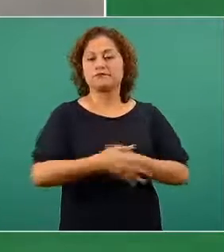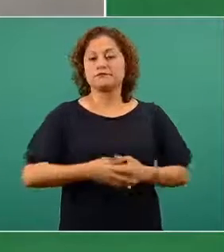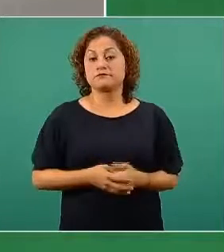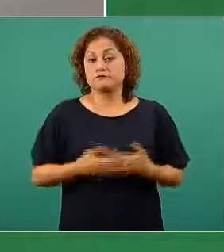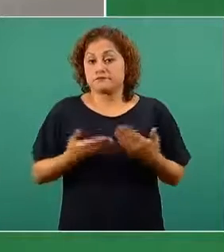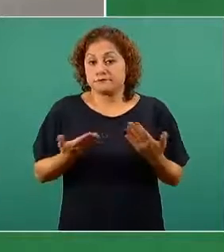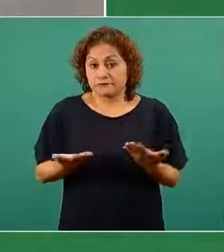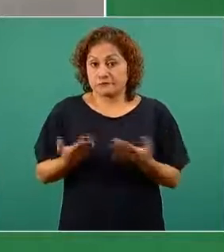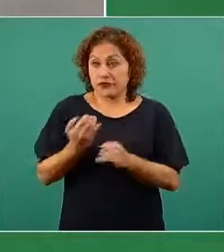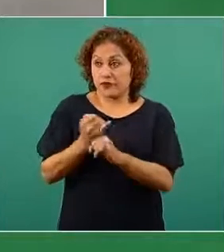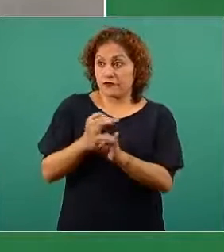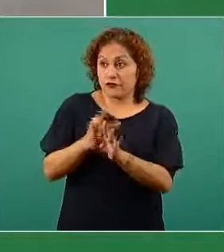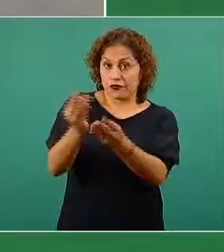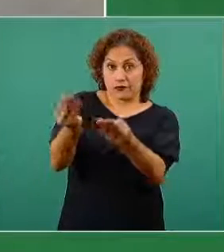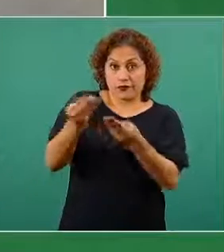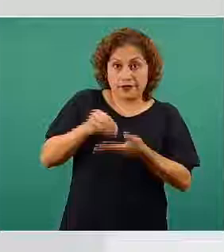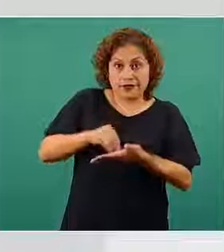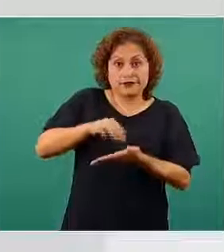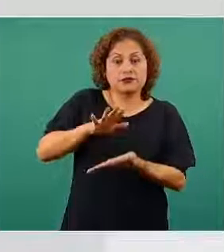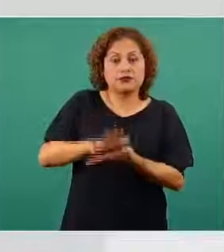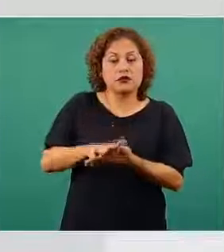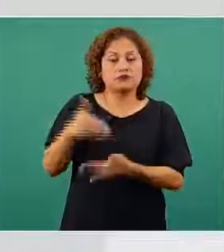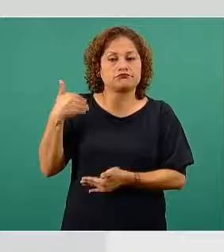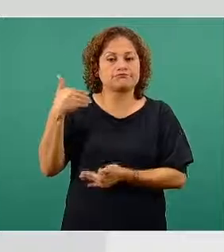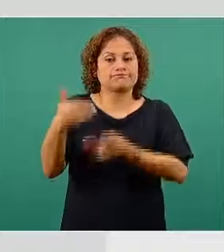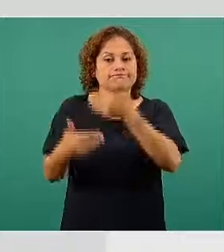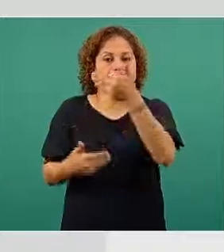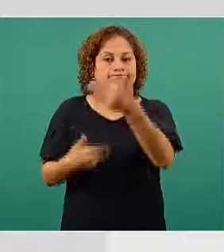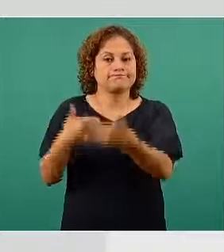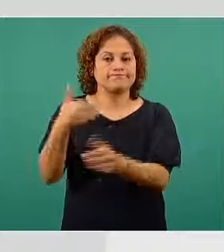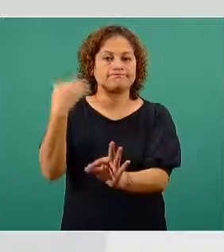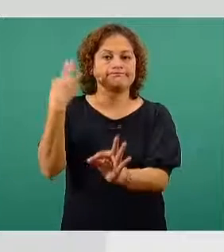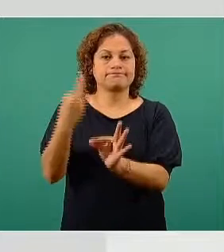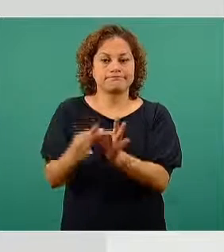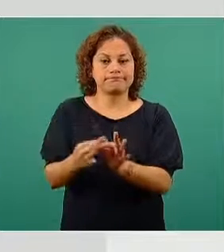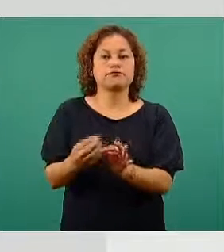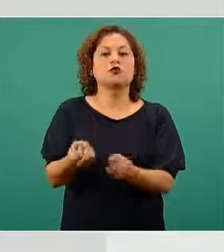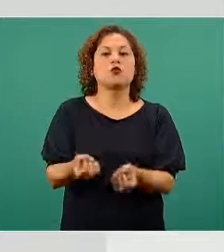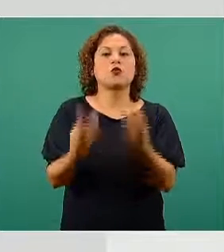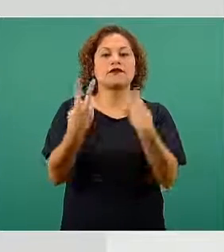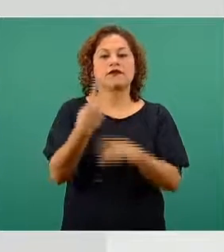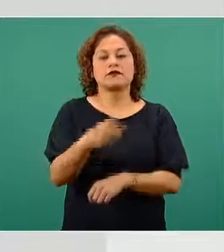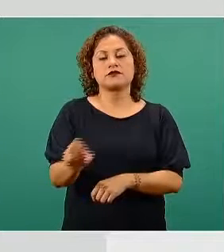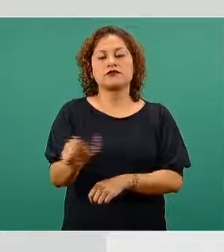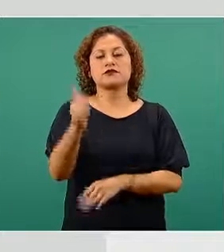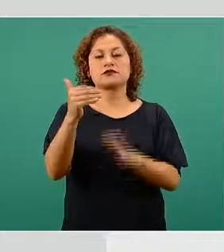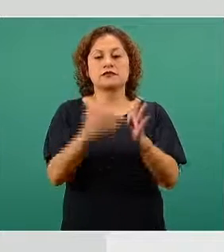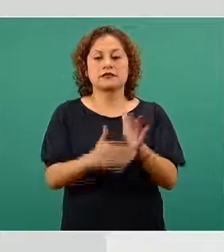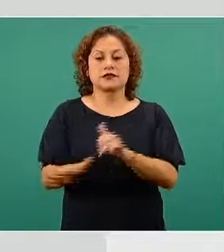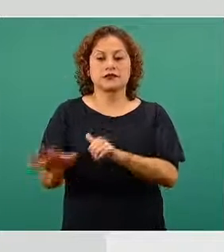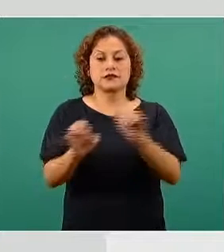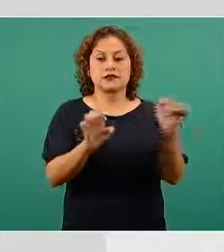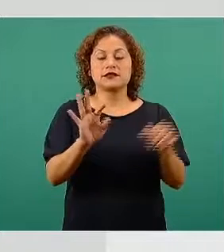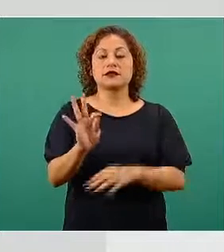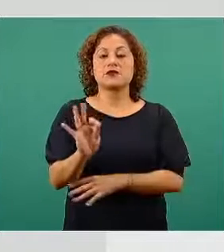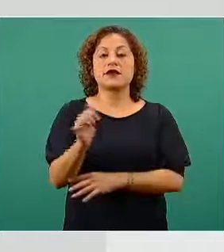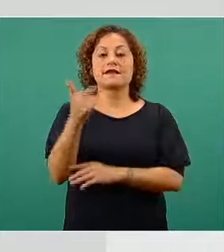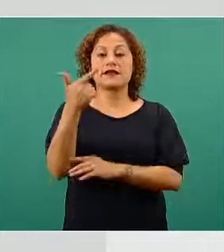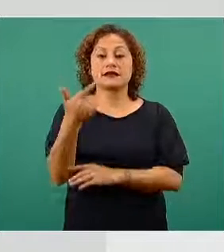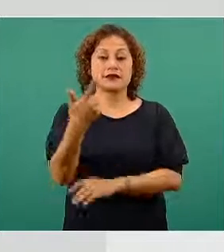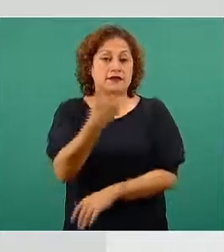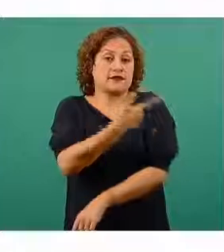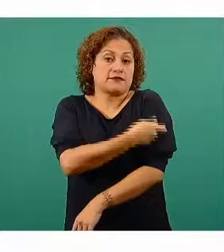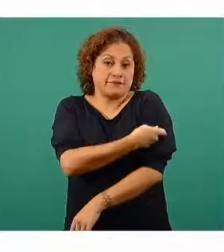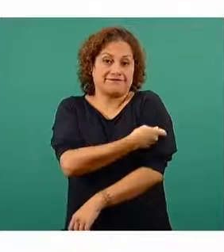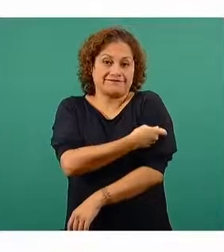reporta un avance, una aplicación de 211,647 dosis durante